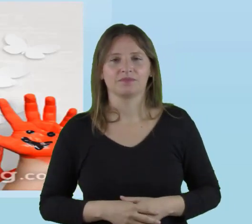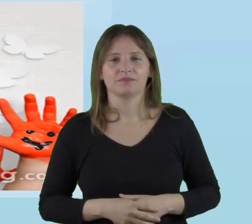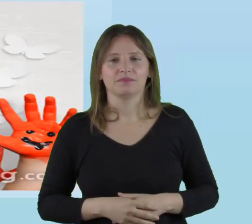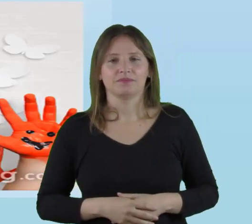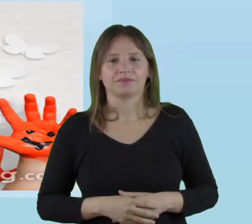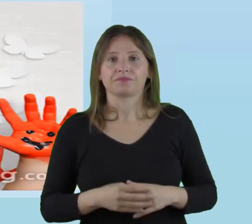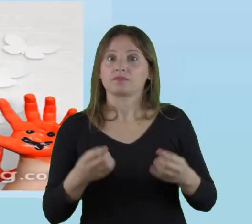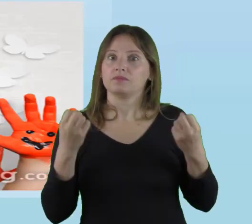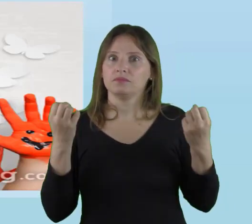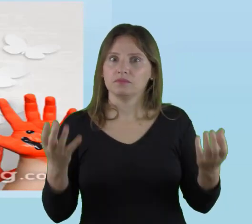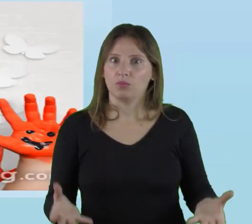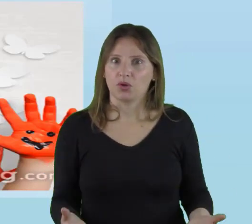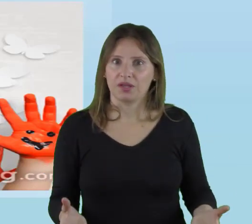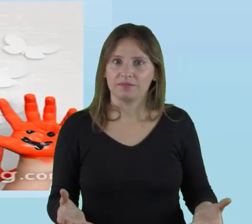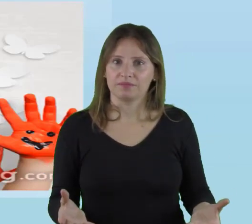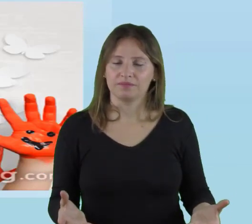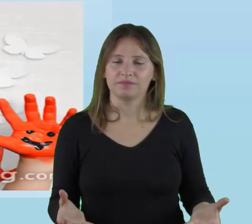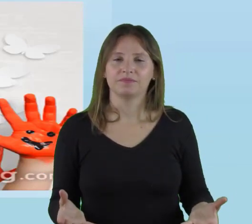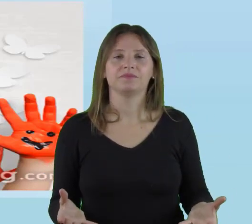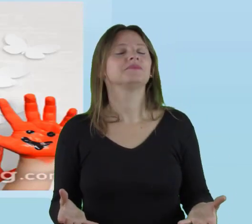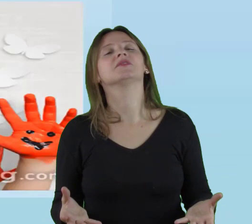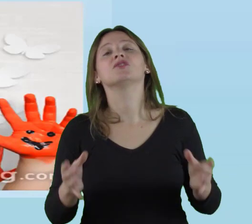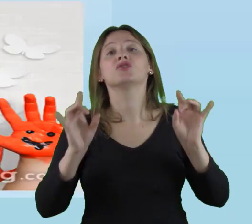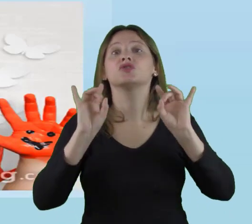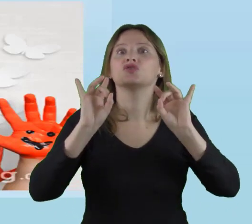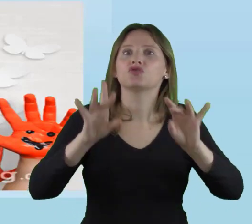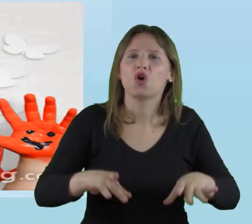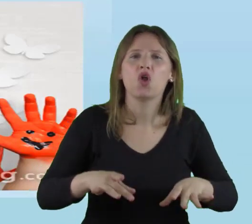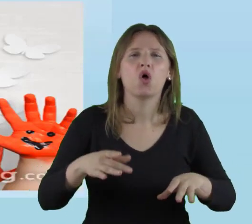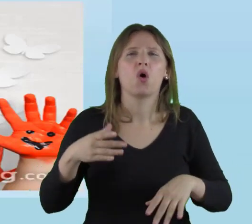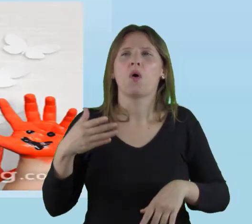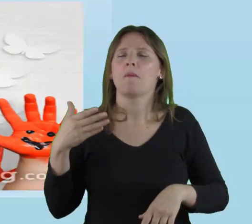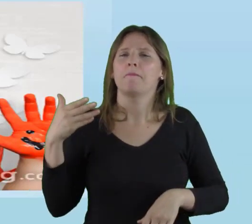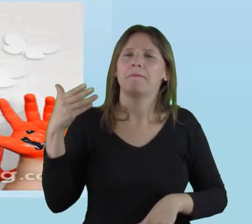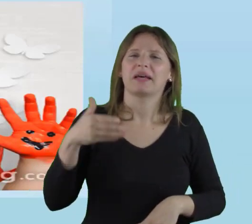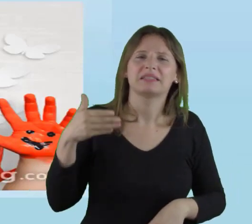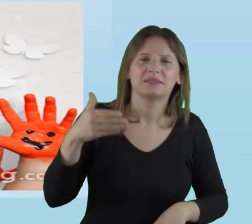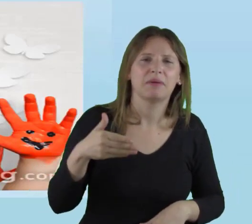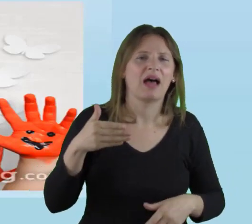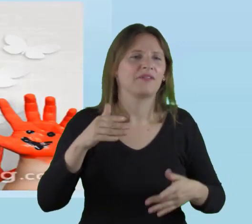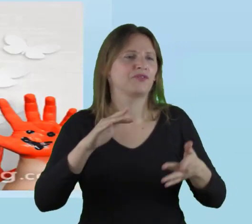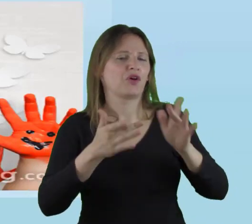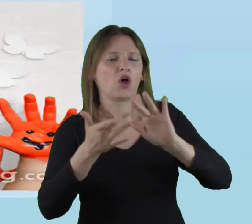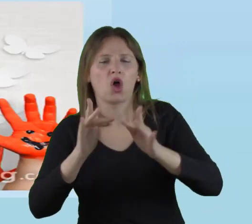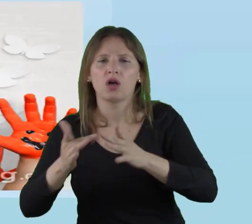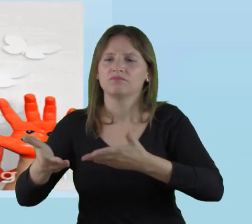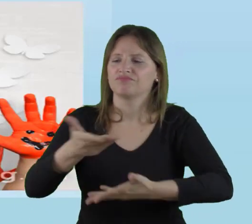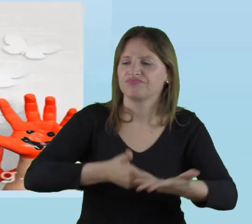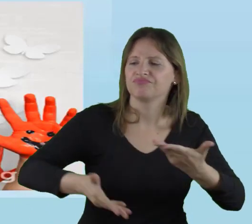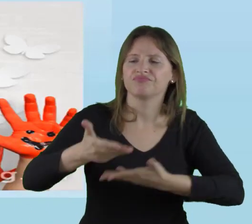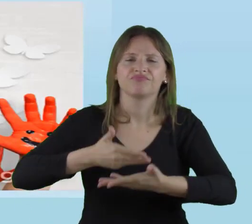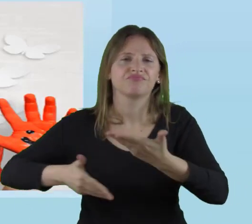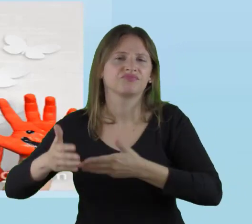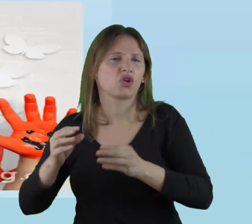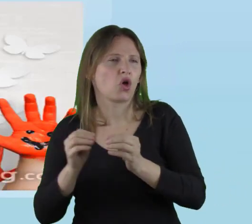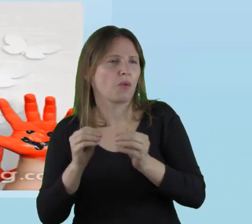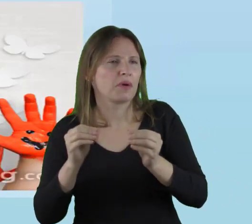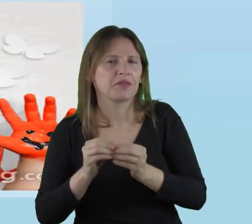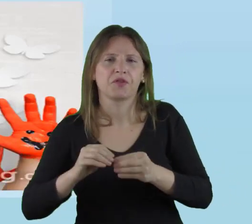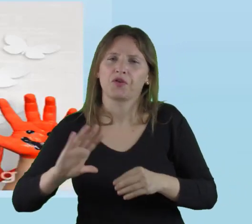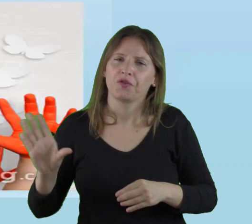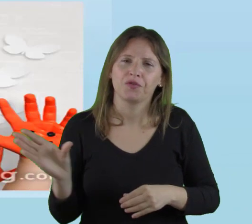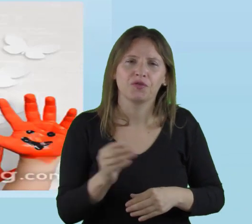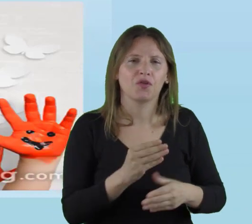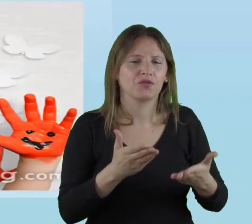Porque solamente participando, interactuando con los compañeros, con todos